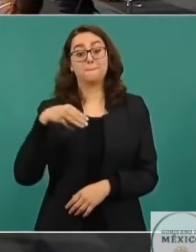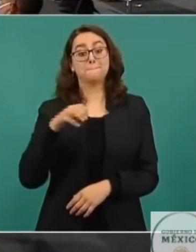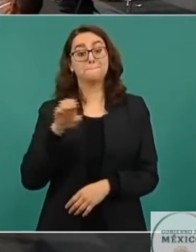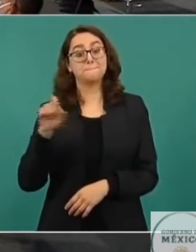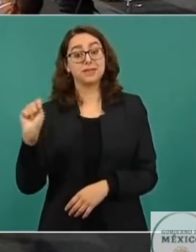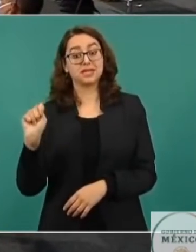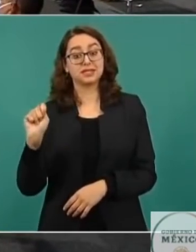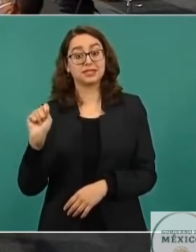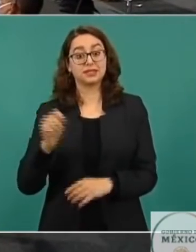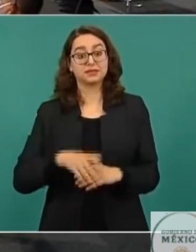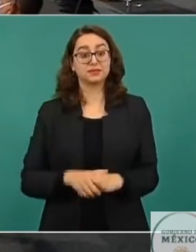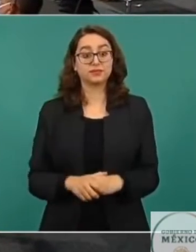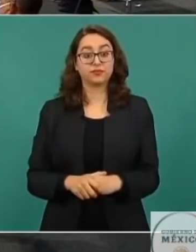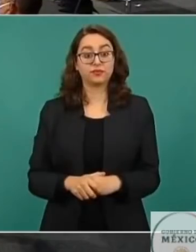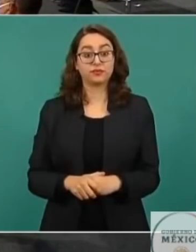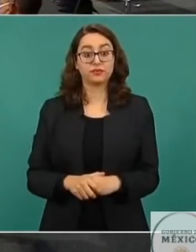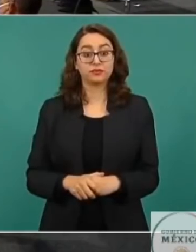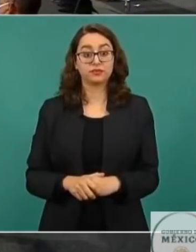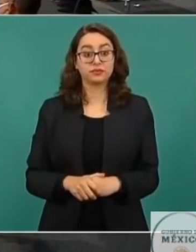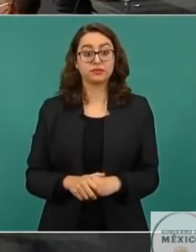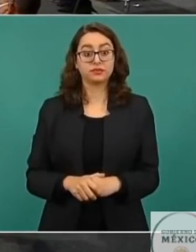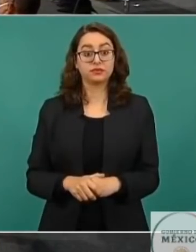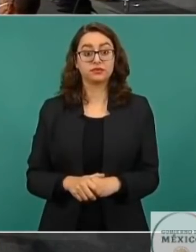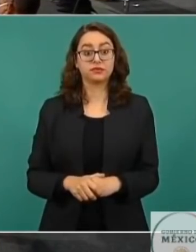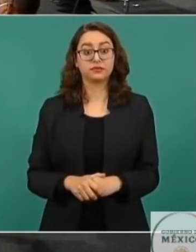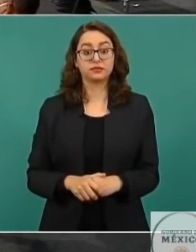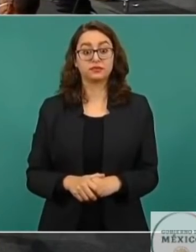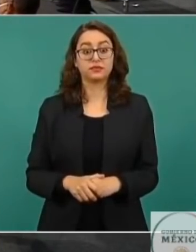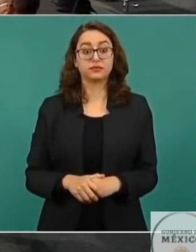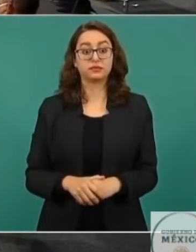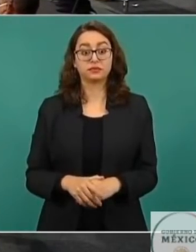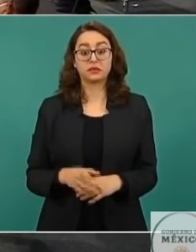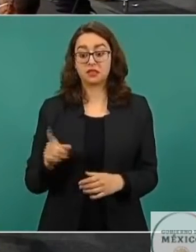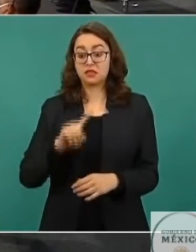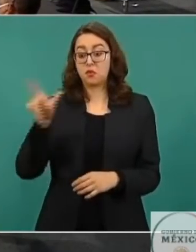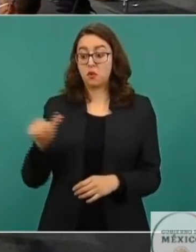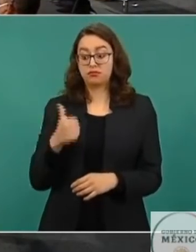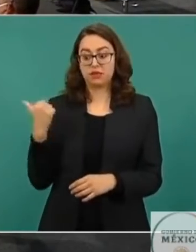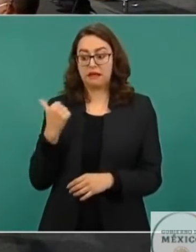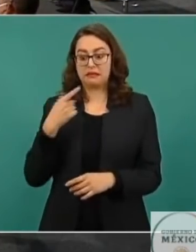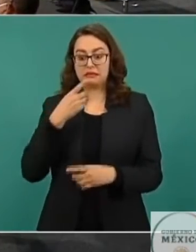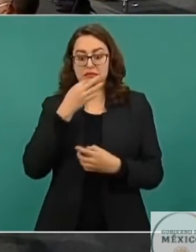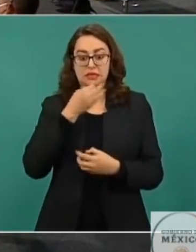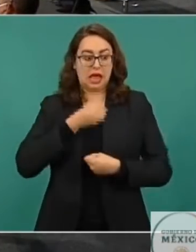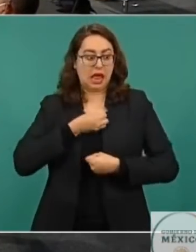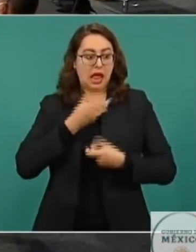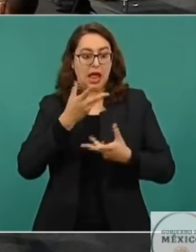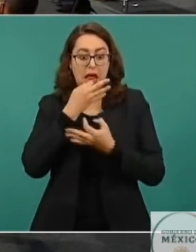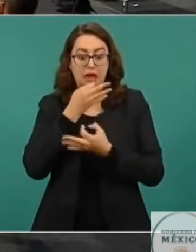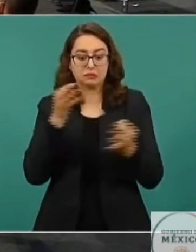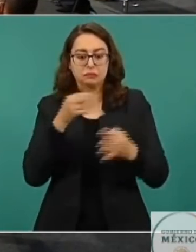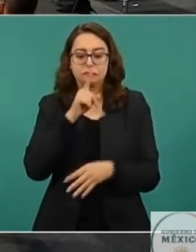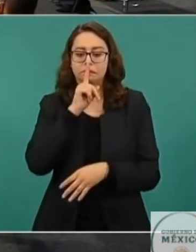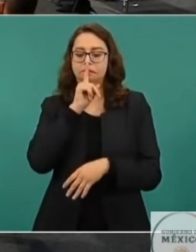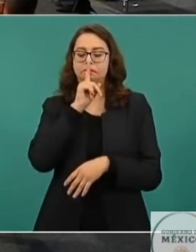No salió al aire, y ojalá Mitt pueda decir si es cierto o no.